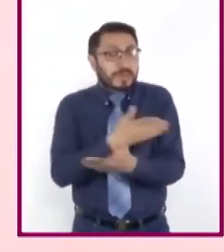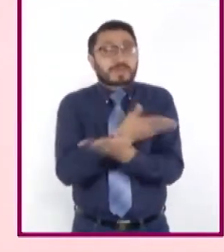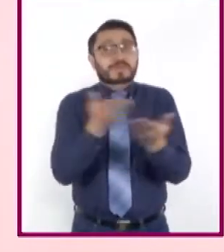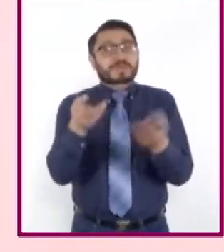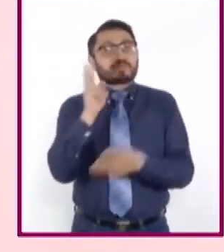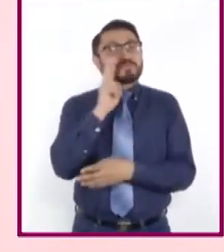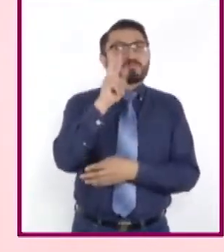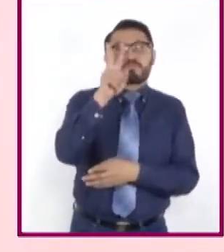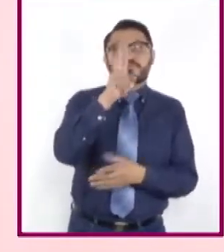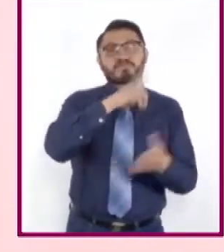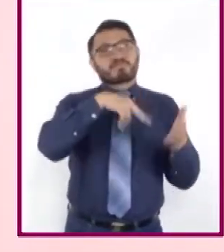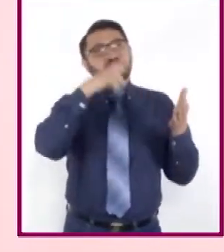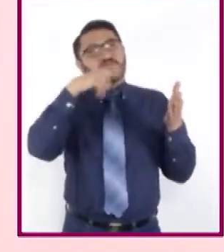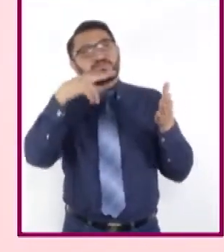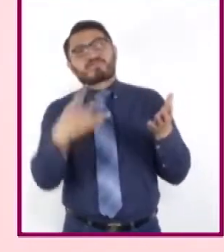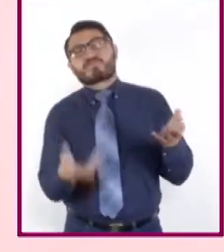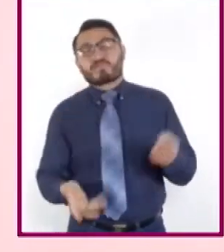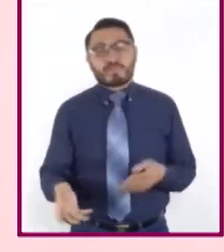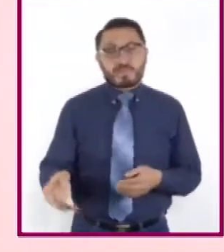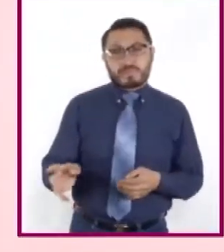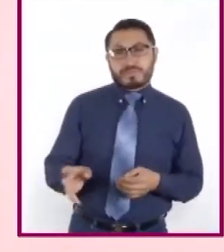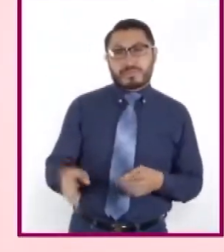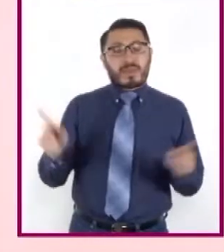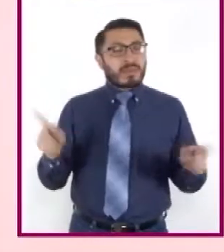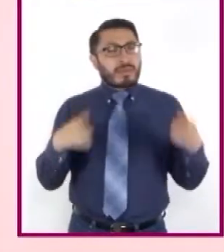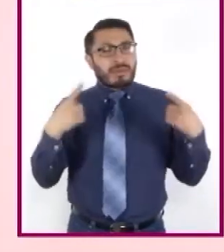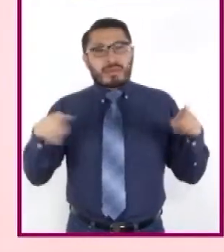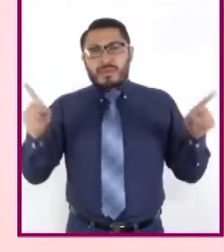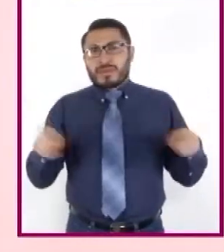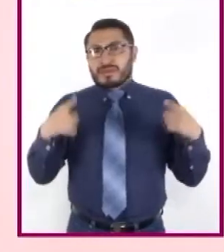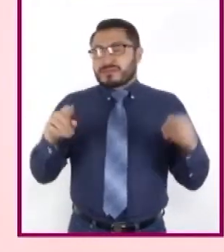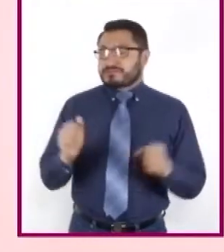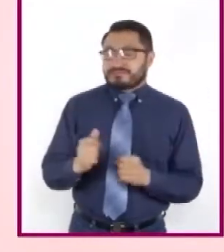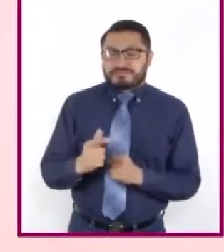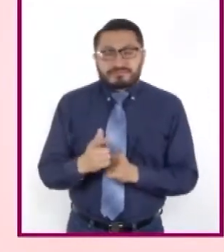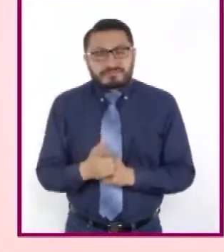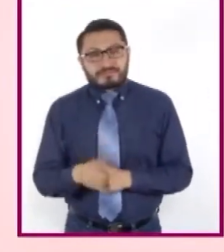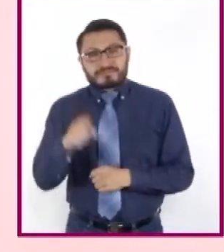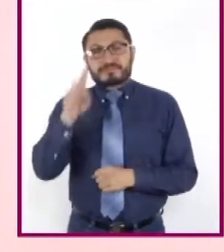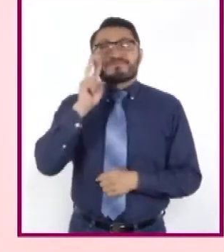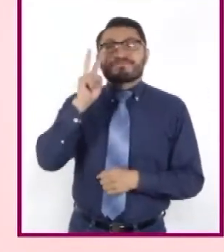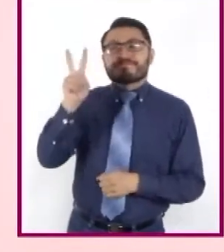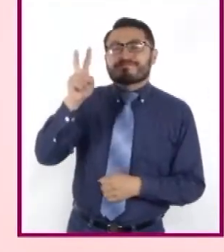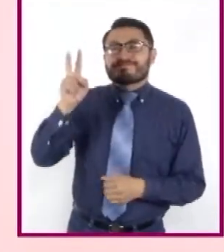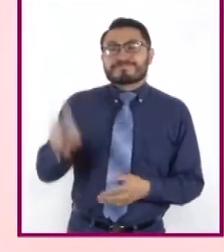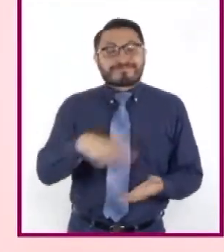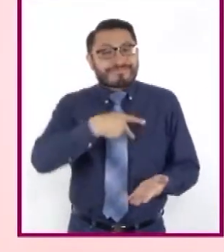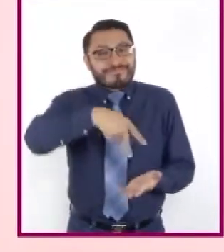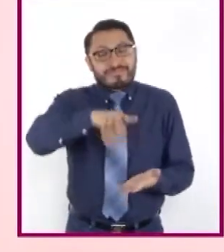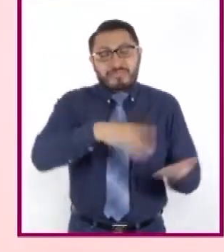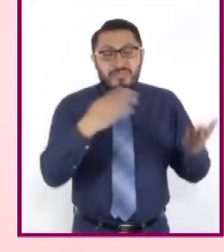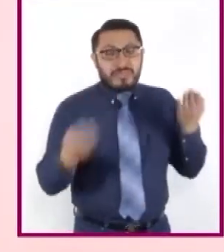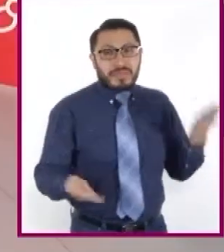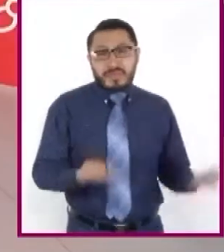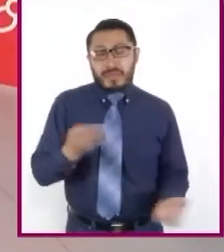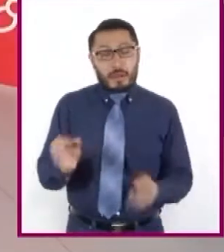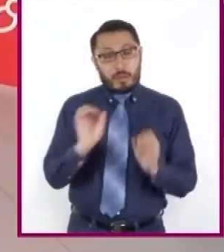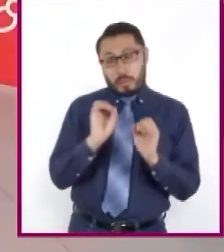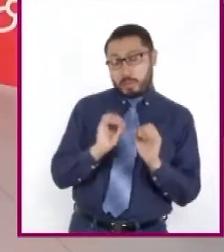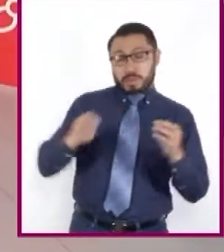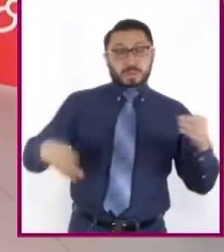ven una pintura, al escuchar un tema musical, cuando observan una danza o una obra de teatro?